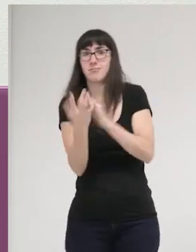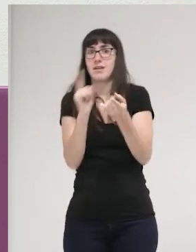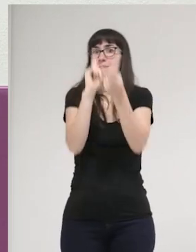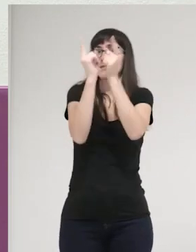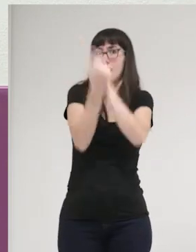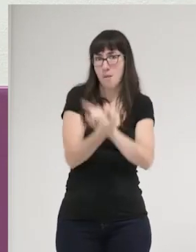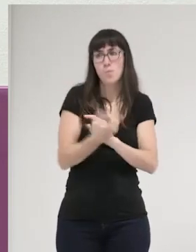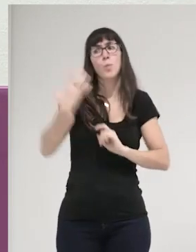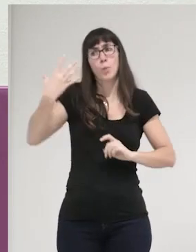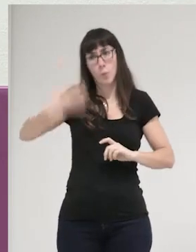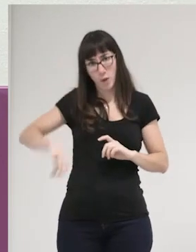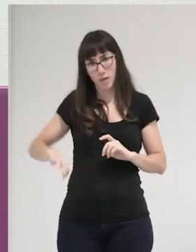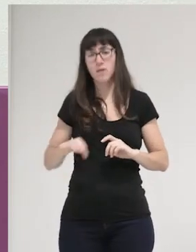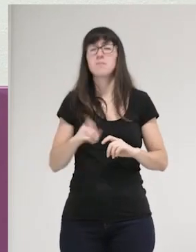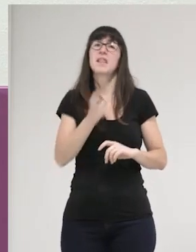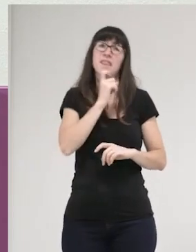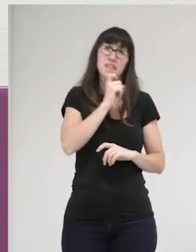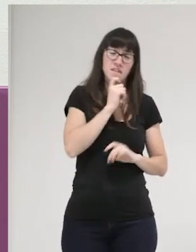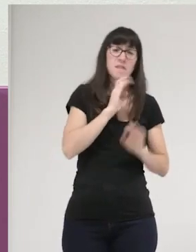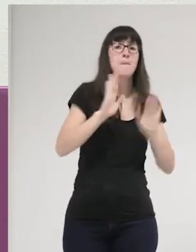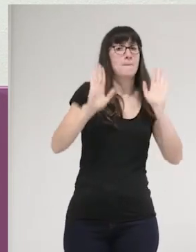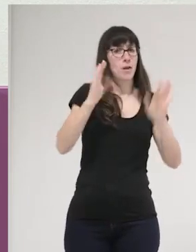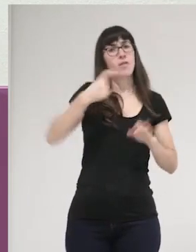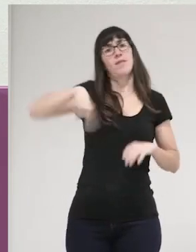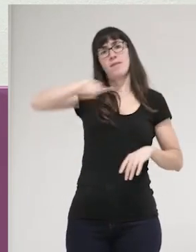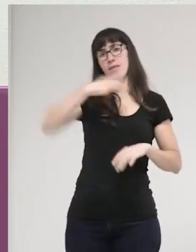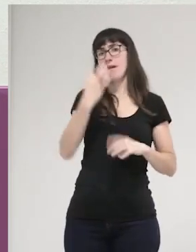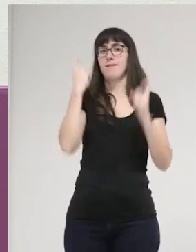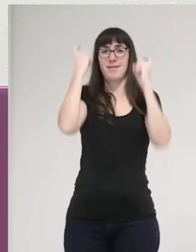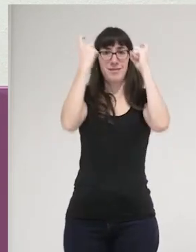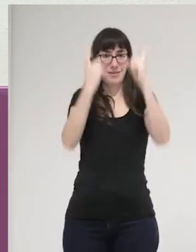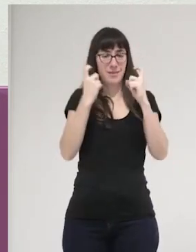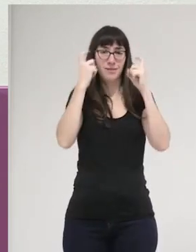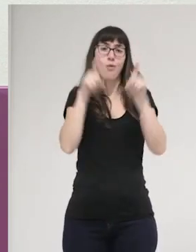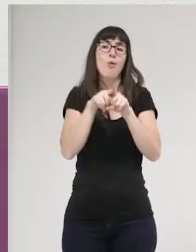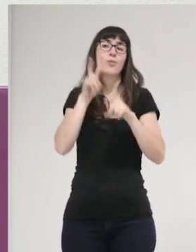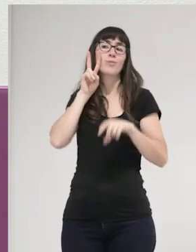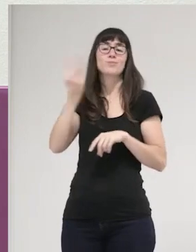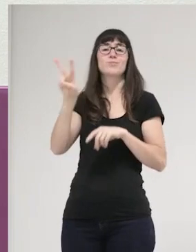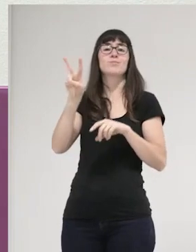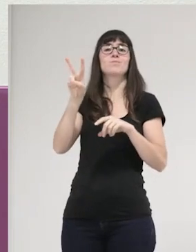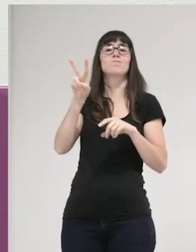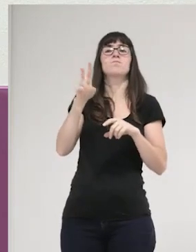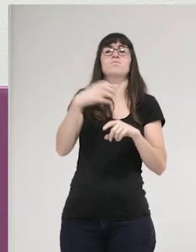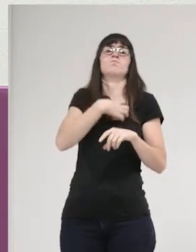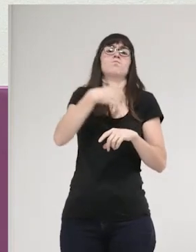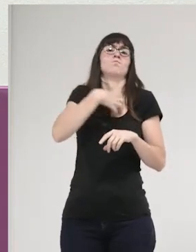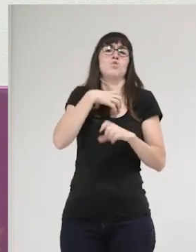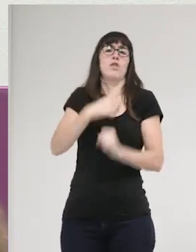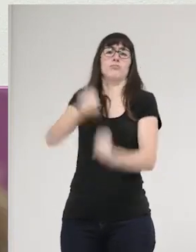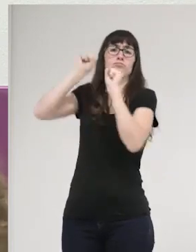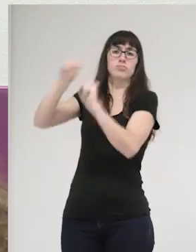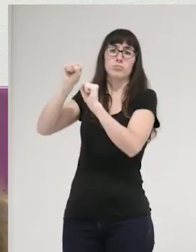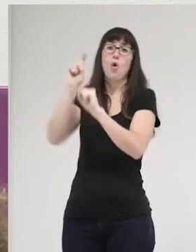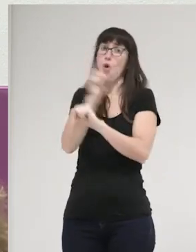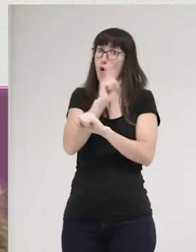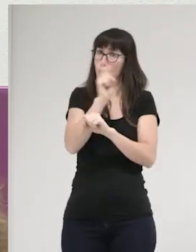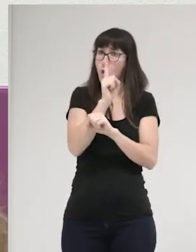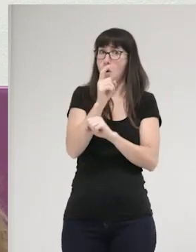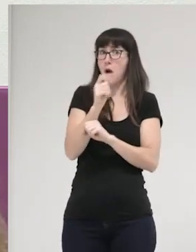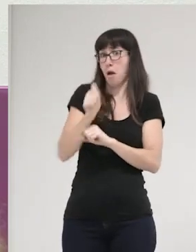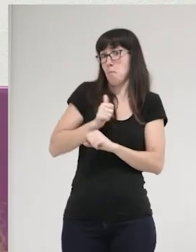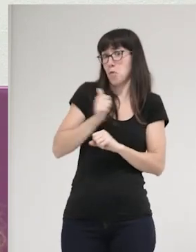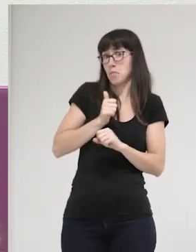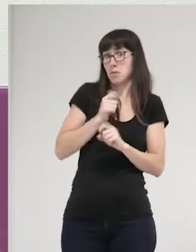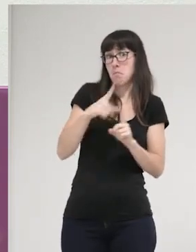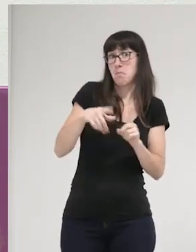que, aunque sea difícil, por lo menos tenemos que intentarlo y sobre todo no entenderlo en una lógica contradictoria, sino en una lógica complementaria